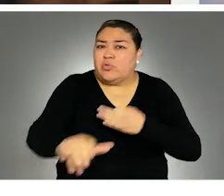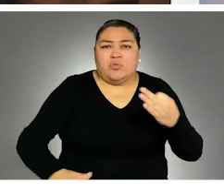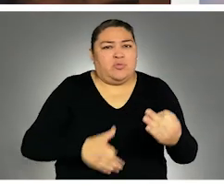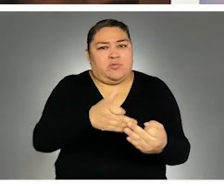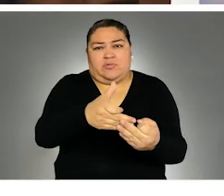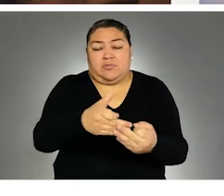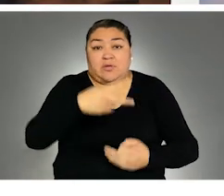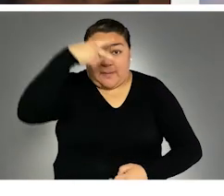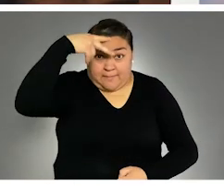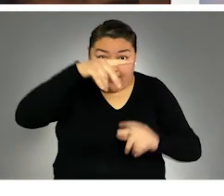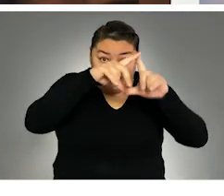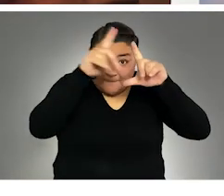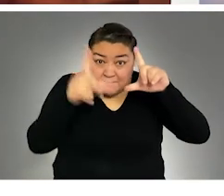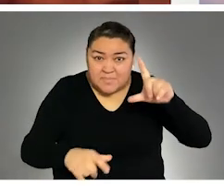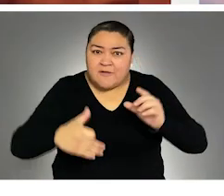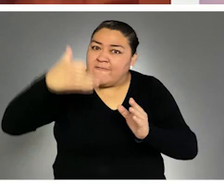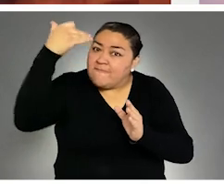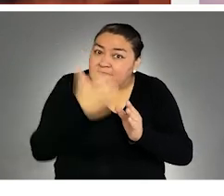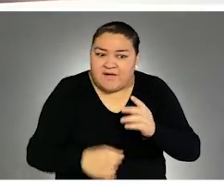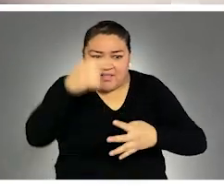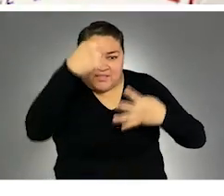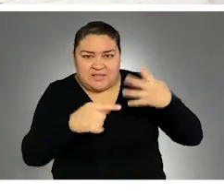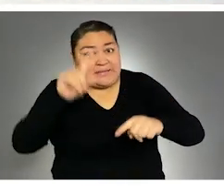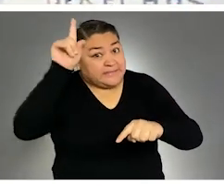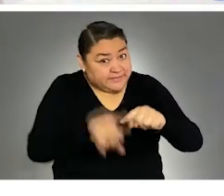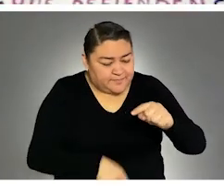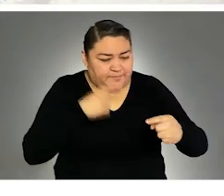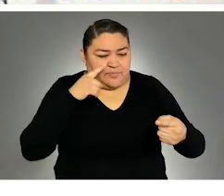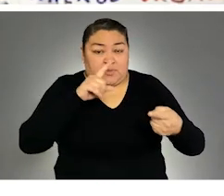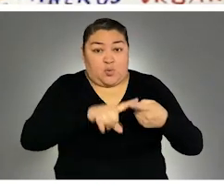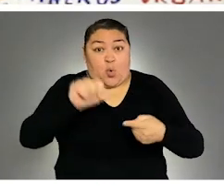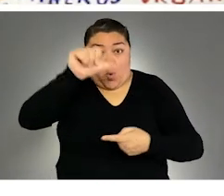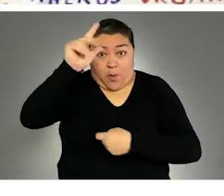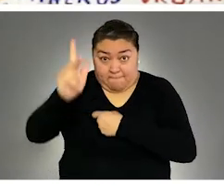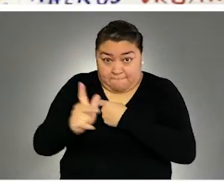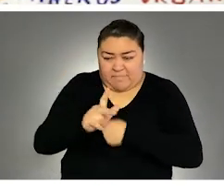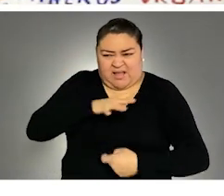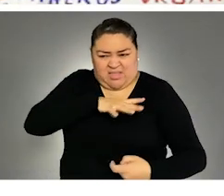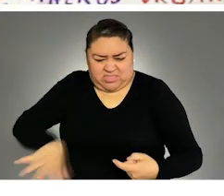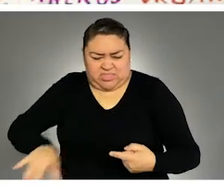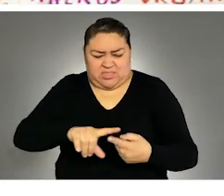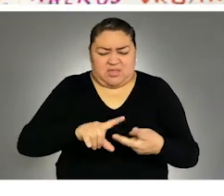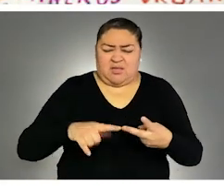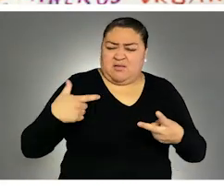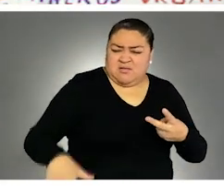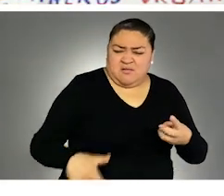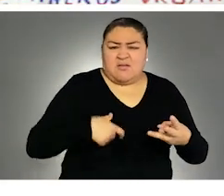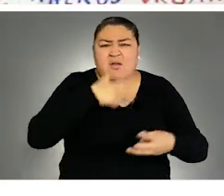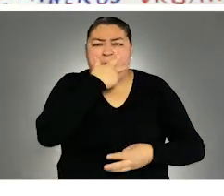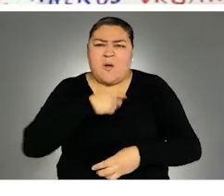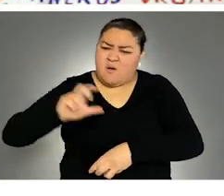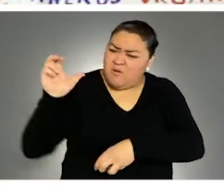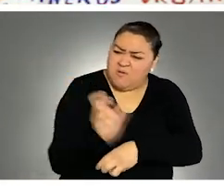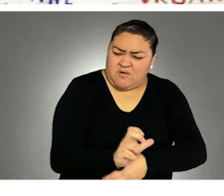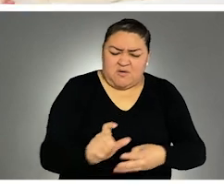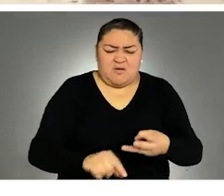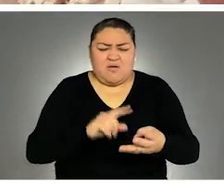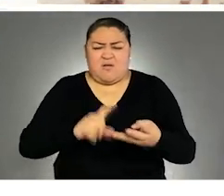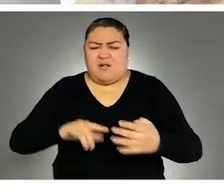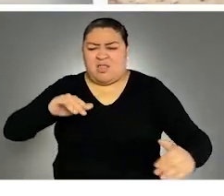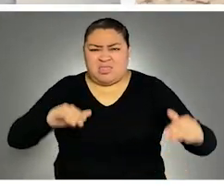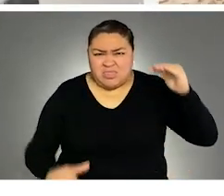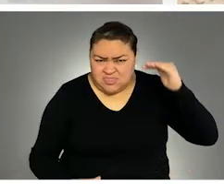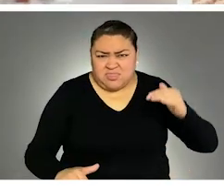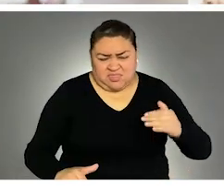En México nos surge eliminar la xenofobia, el racismo, el clasismo, el machismo, la